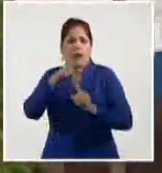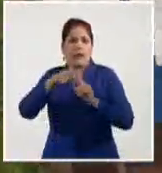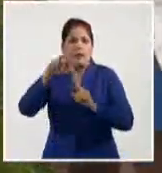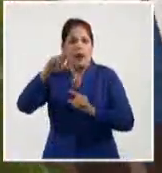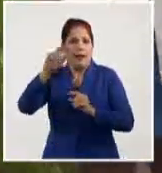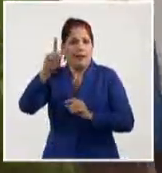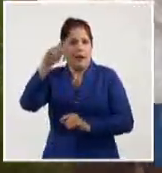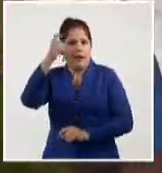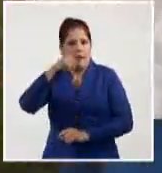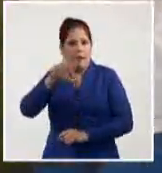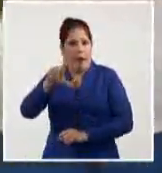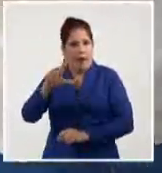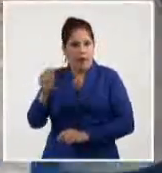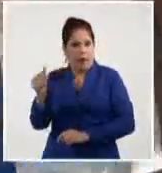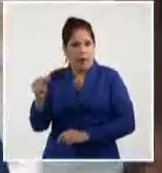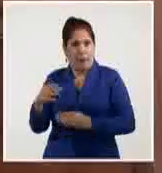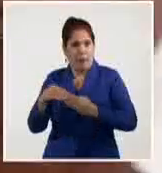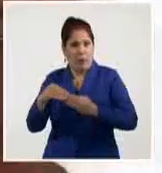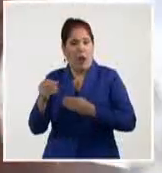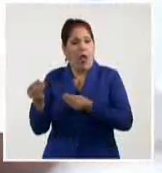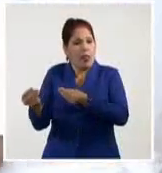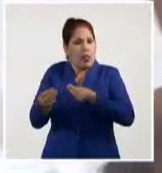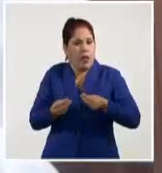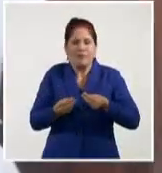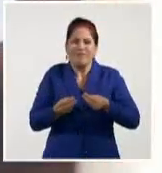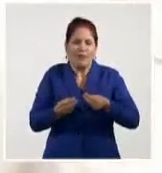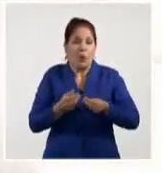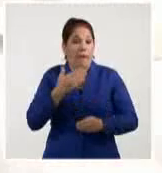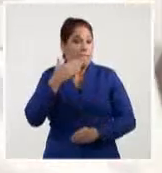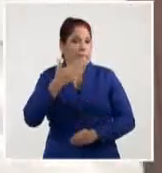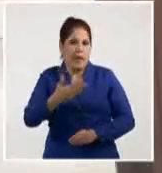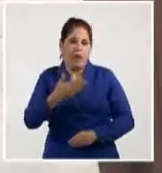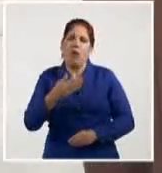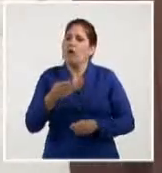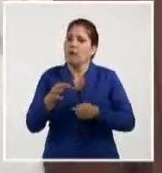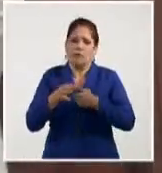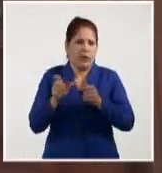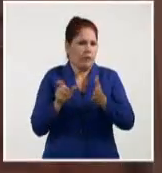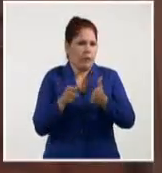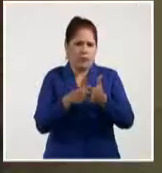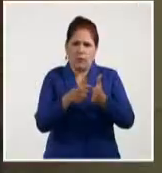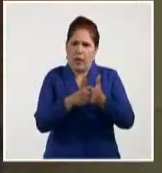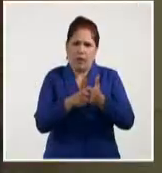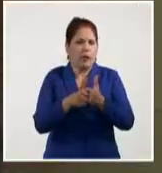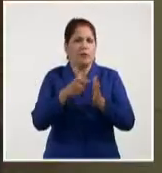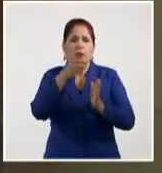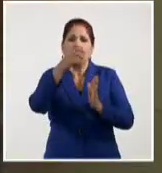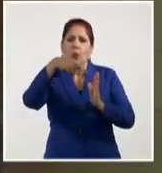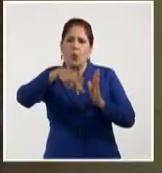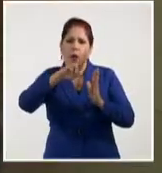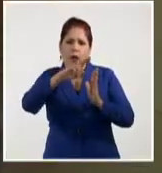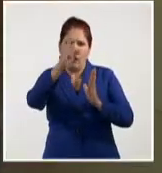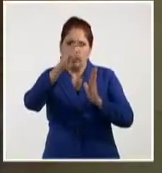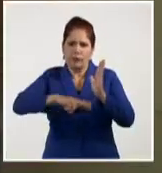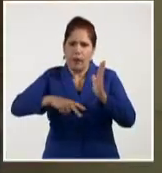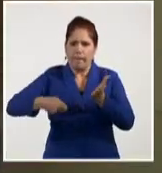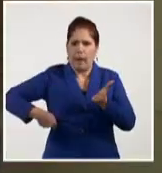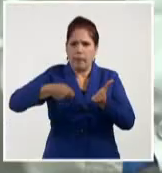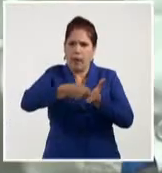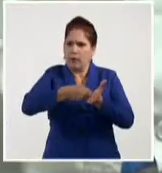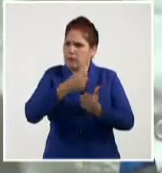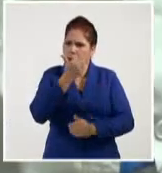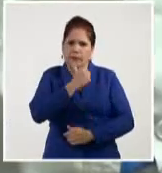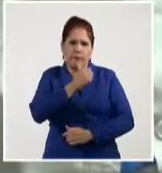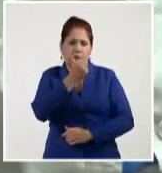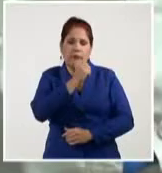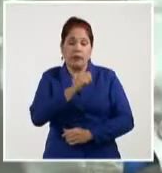de los servicios jurídicos es una apuesta que agradece la doctora Belkis Consuegra, quien llegó hasta el bufete colectivo Santa Clara 2 y no